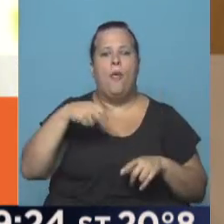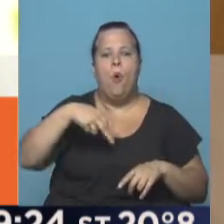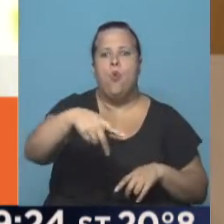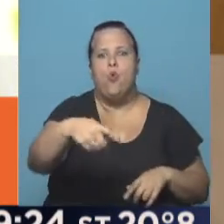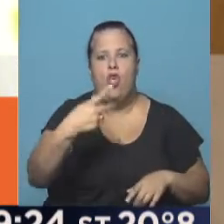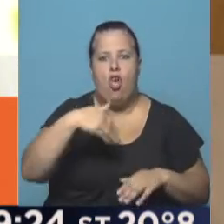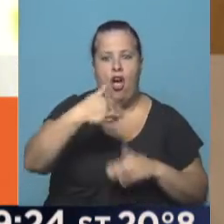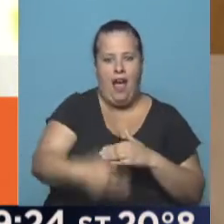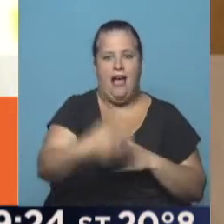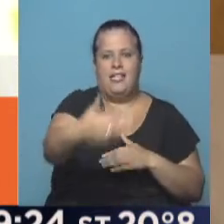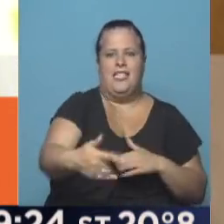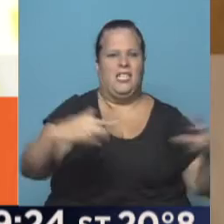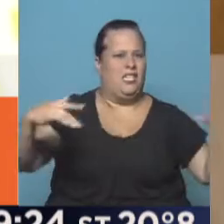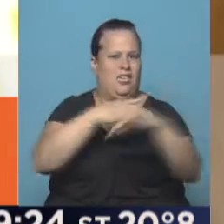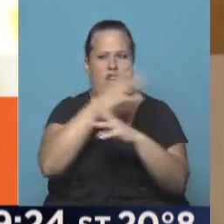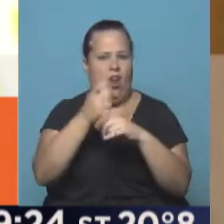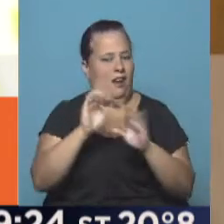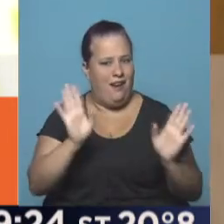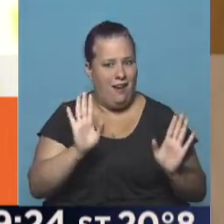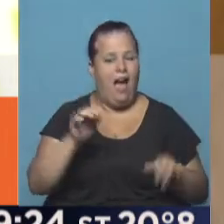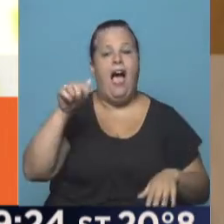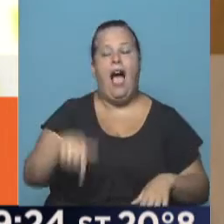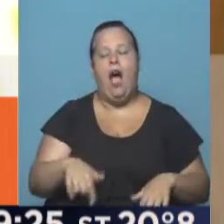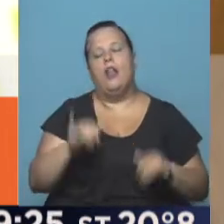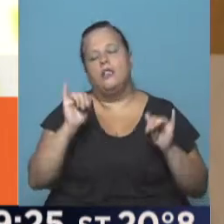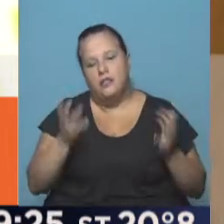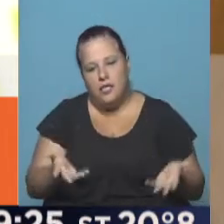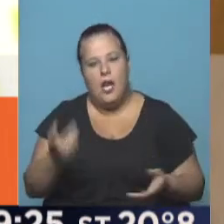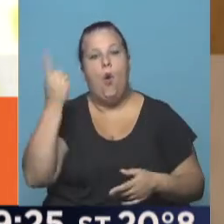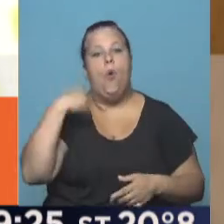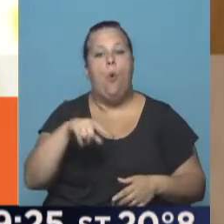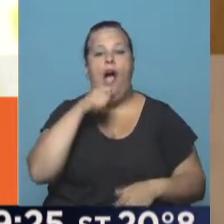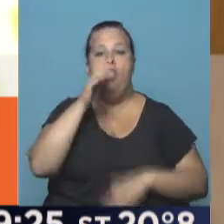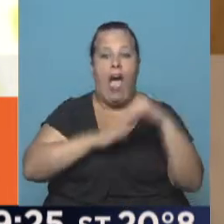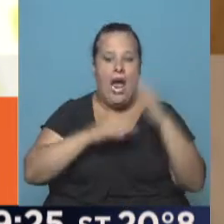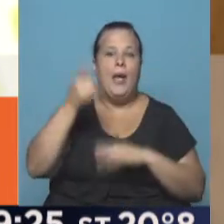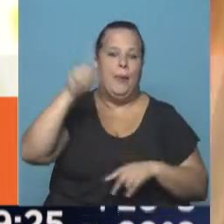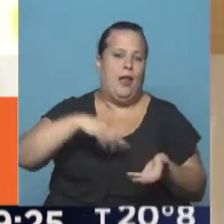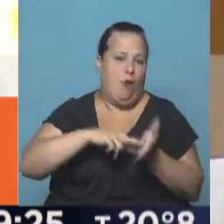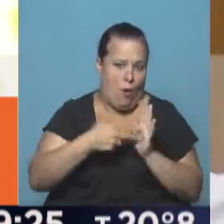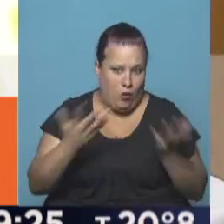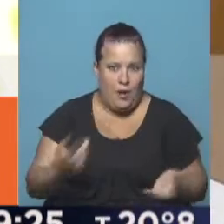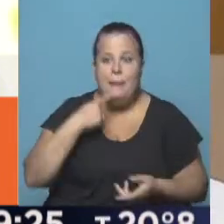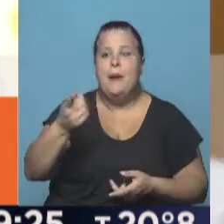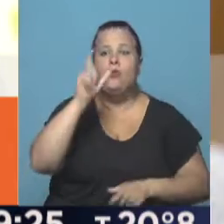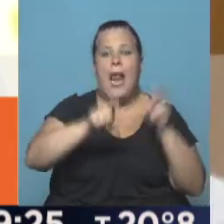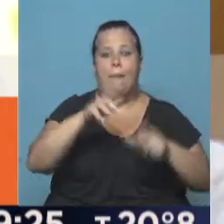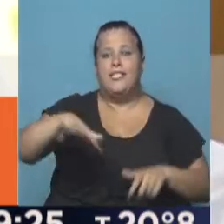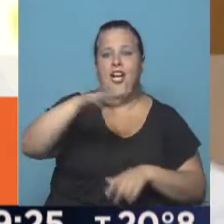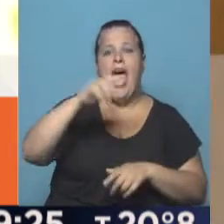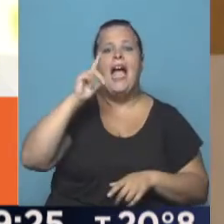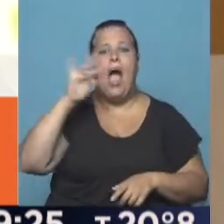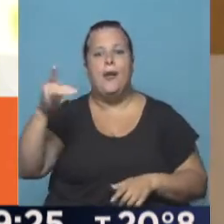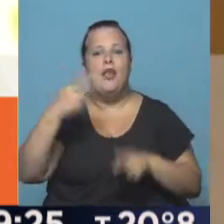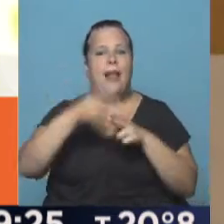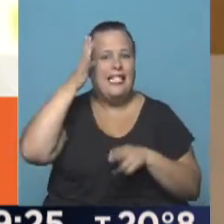cruzar esas dos calles que tiene con todas las líneas de colectivos. Ahora, obviamente, cuando se hace una obra, genera incordios. Pregúntenle a los vecinos de acá, de Cabildo, de